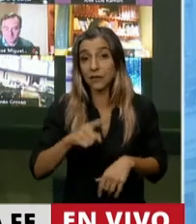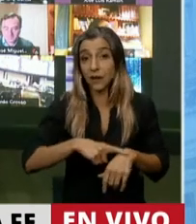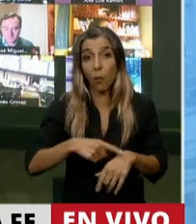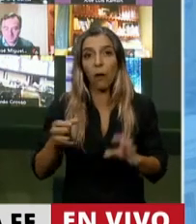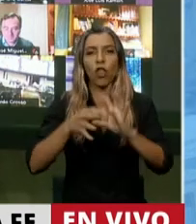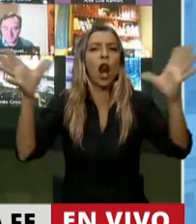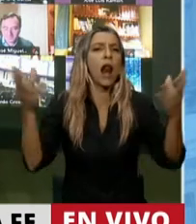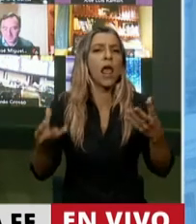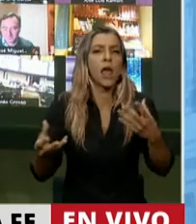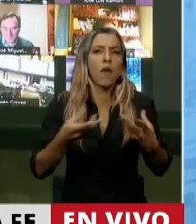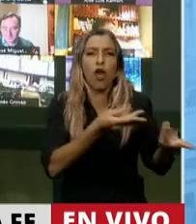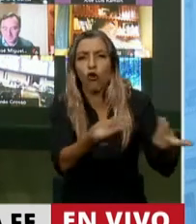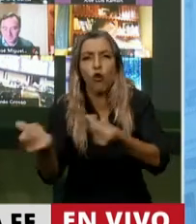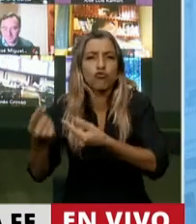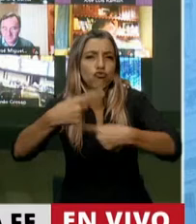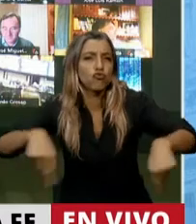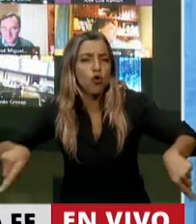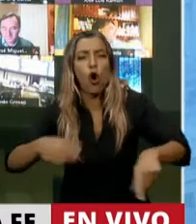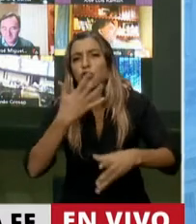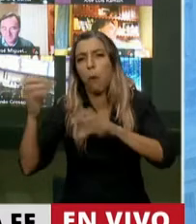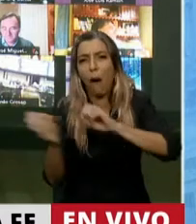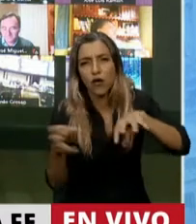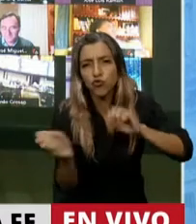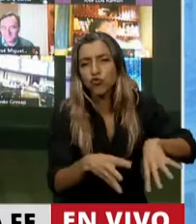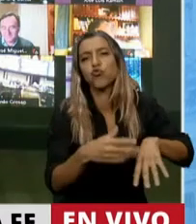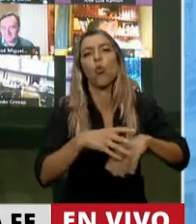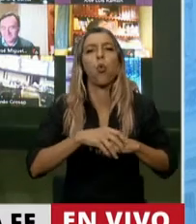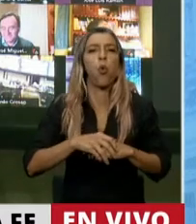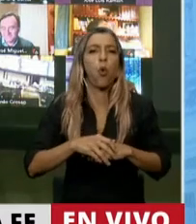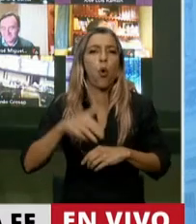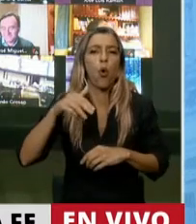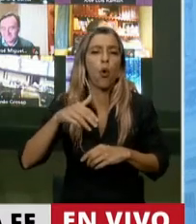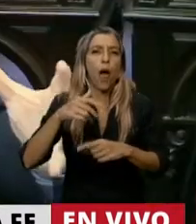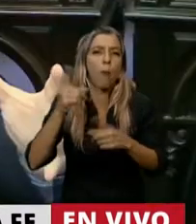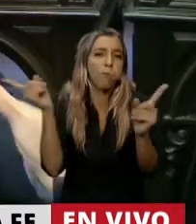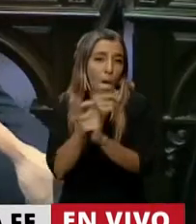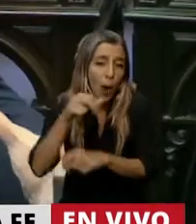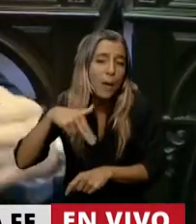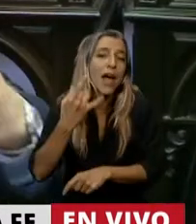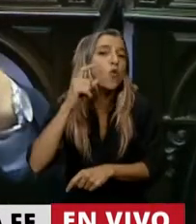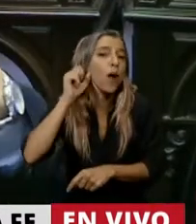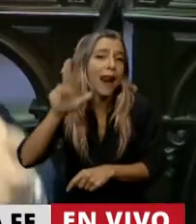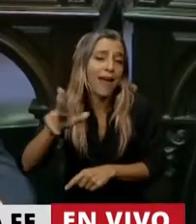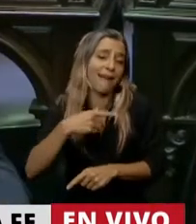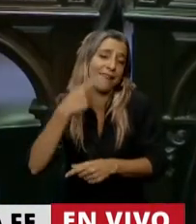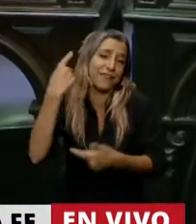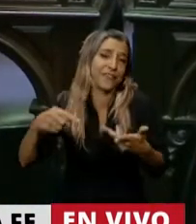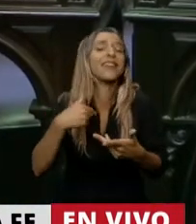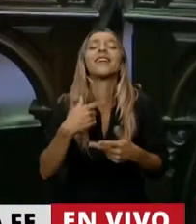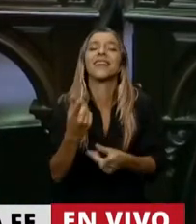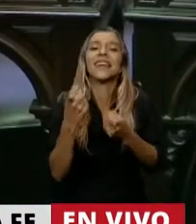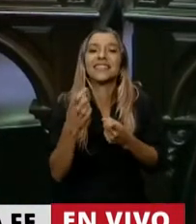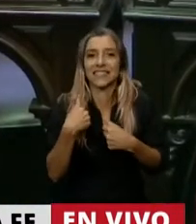el descarte, el problema de la basura, el problema nuclear, por eso necesitamos de estos jóvenes y de estas